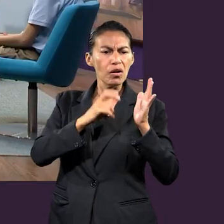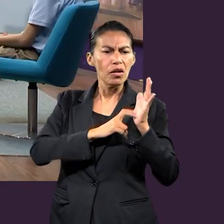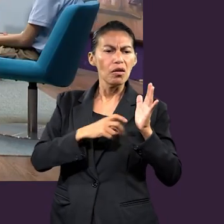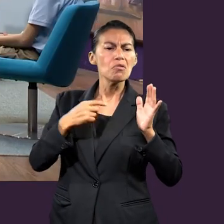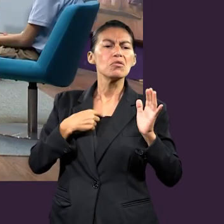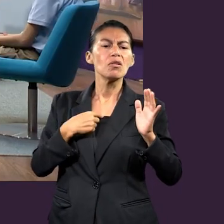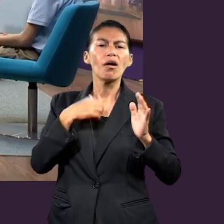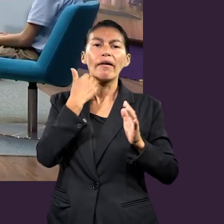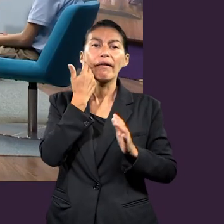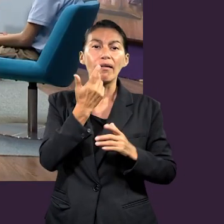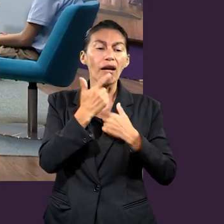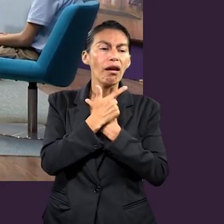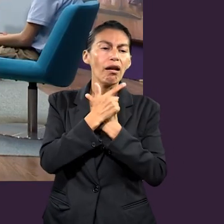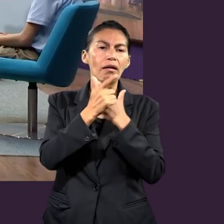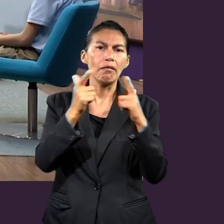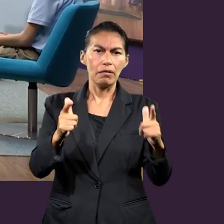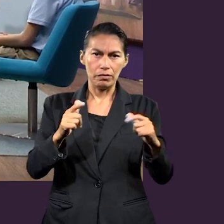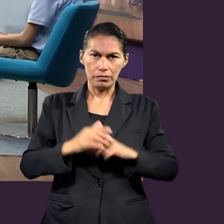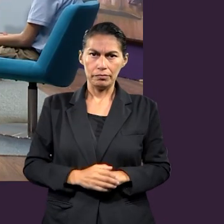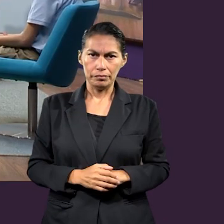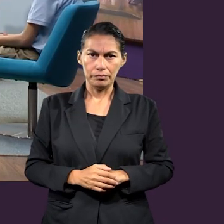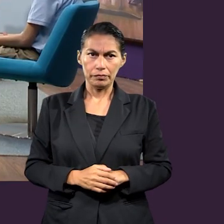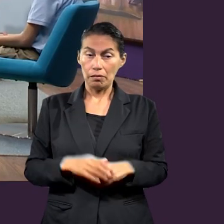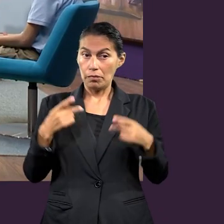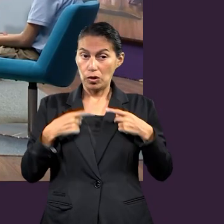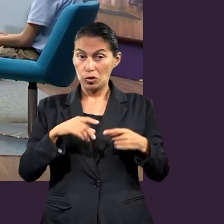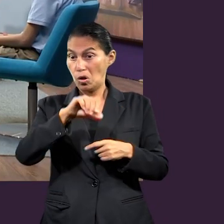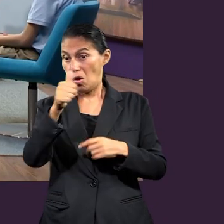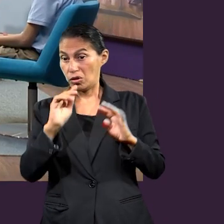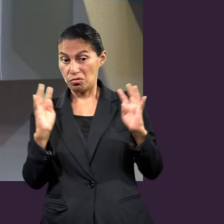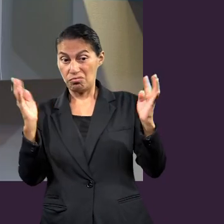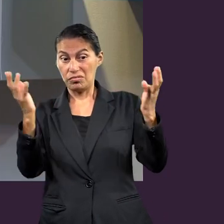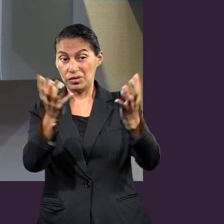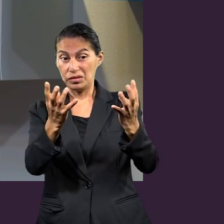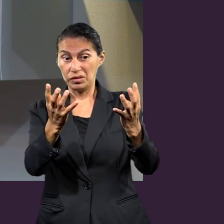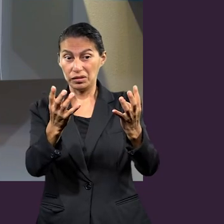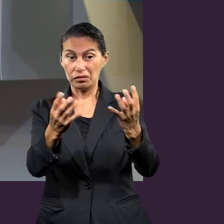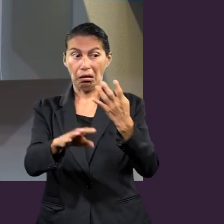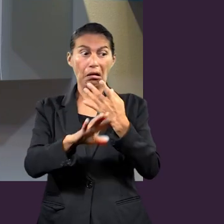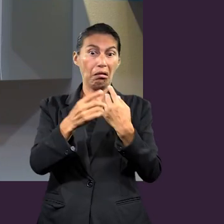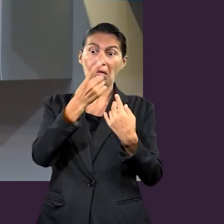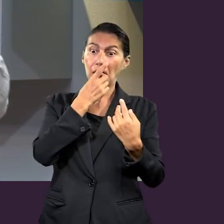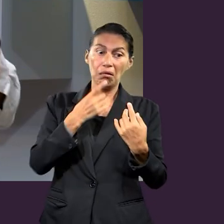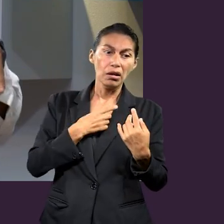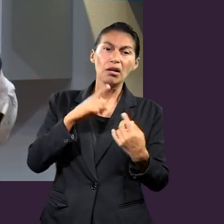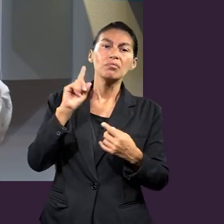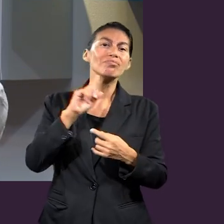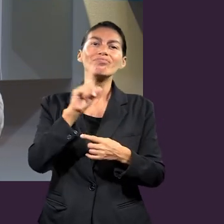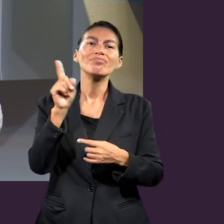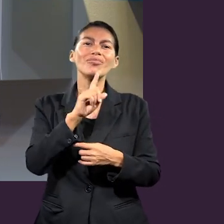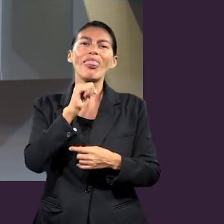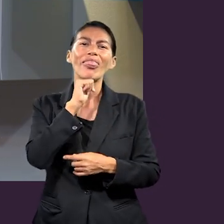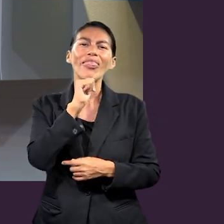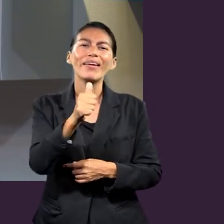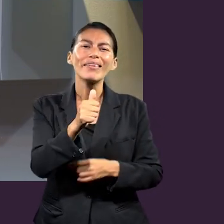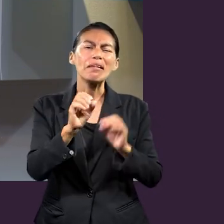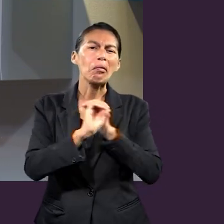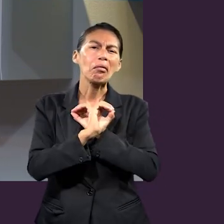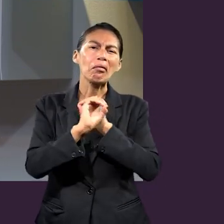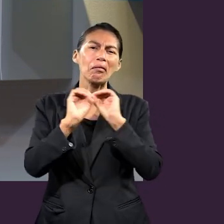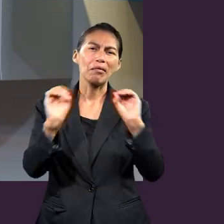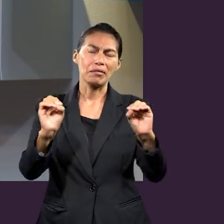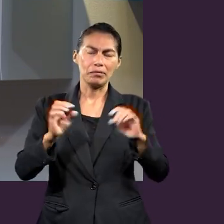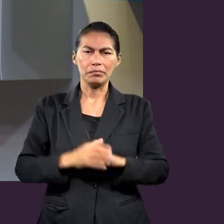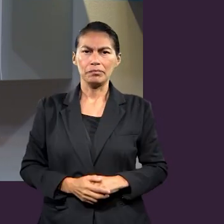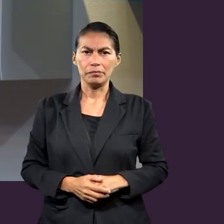punto. Yo lo corrijo como yo veo bien. Y el resto de la sociedad no podía hacer nada al